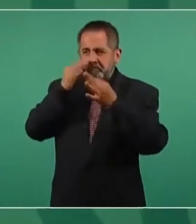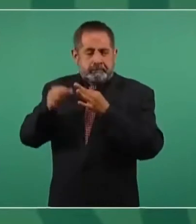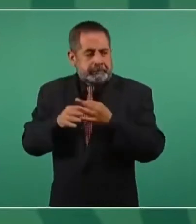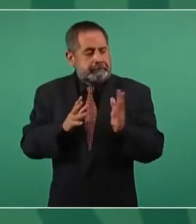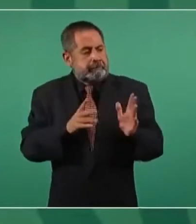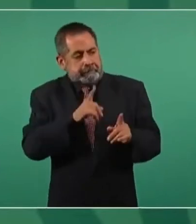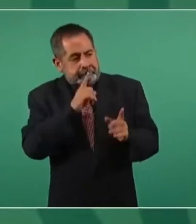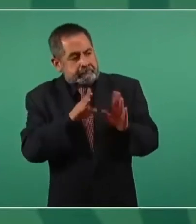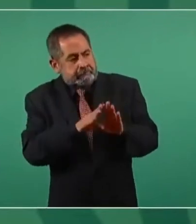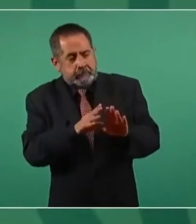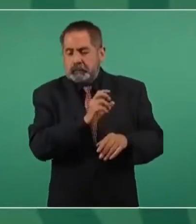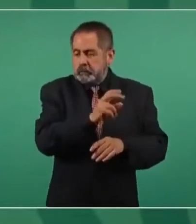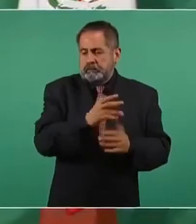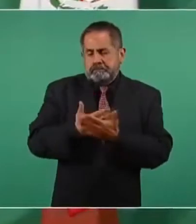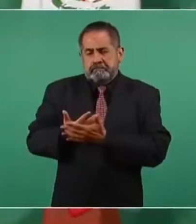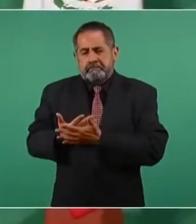como es natural